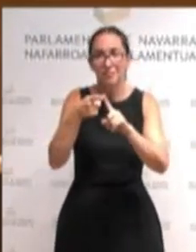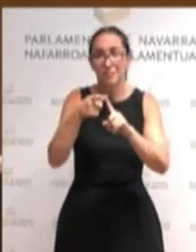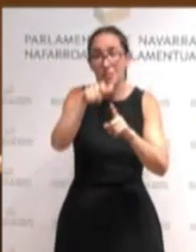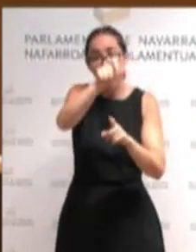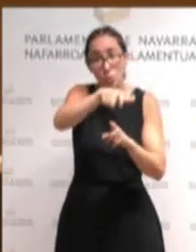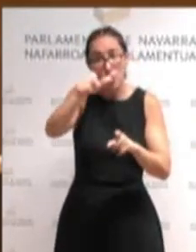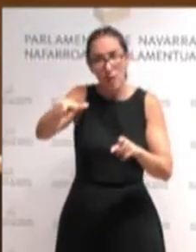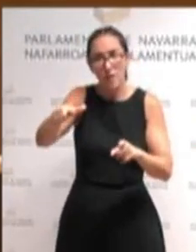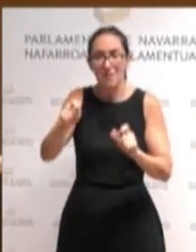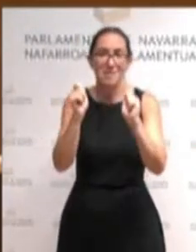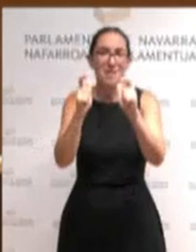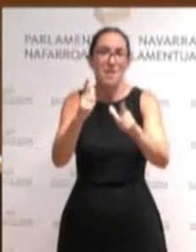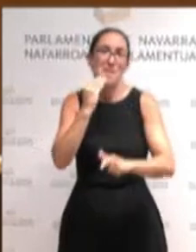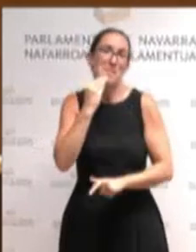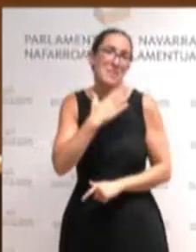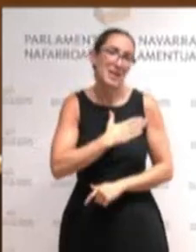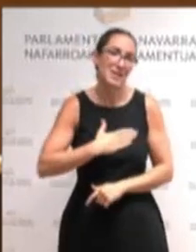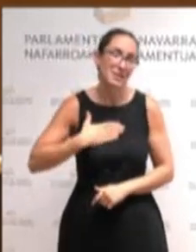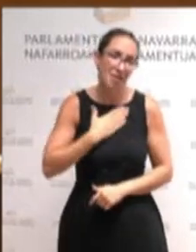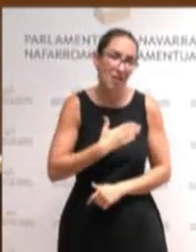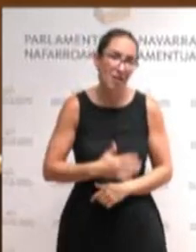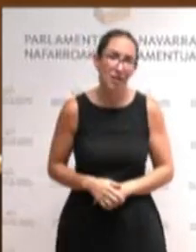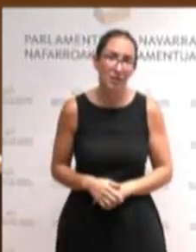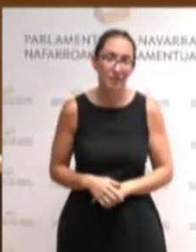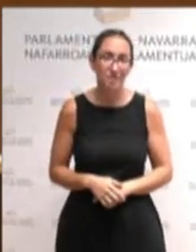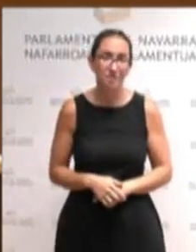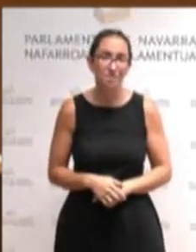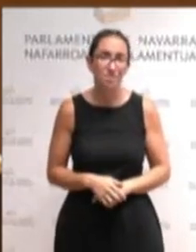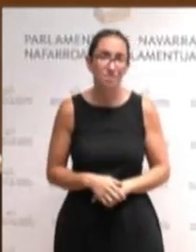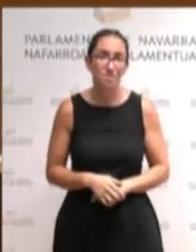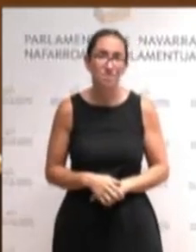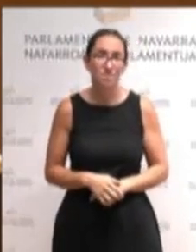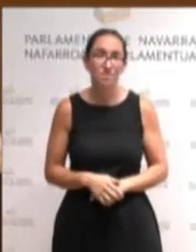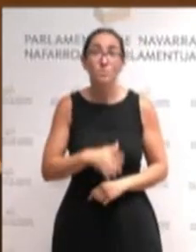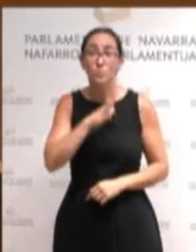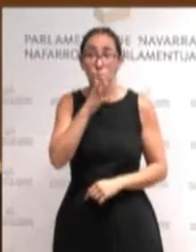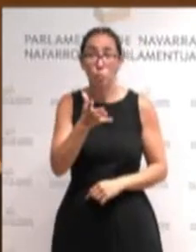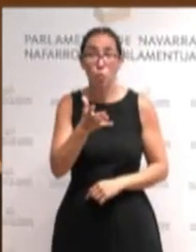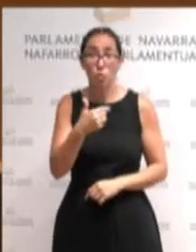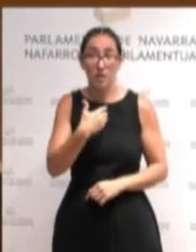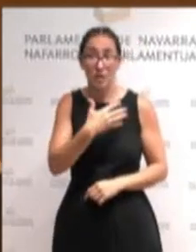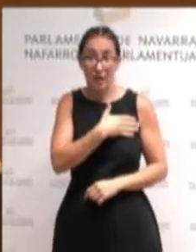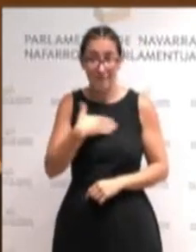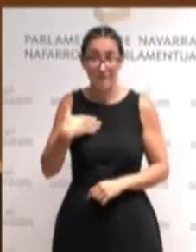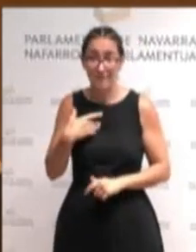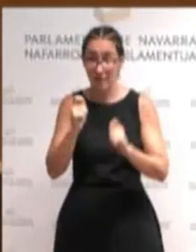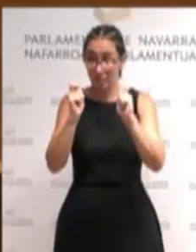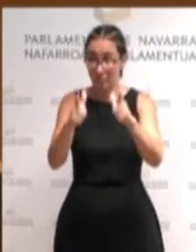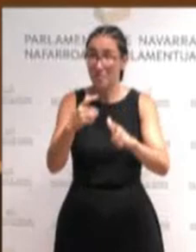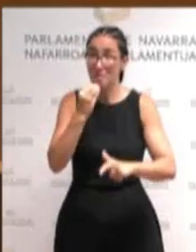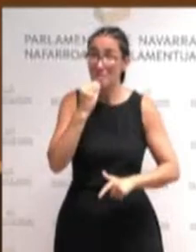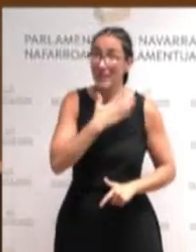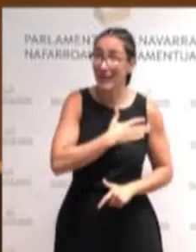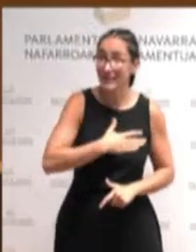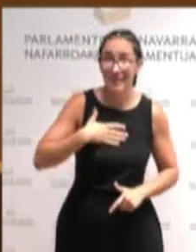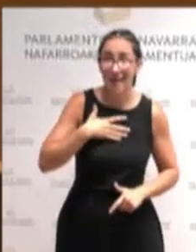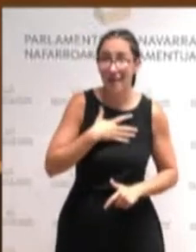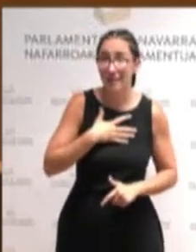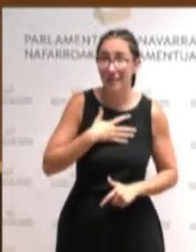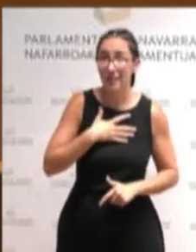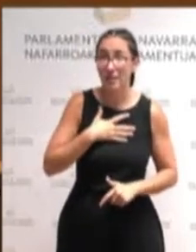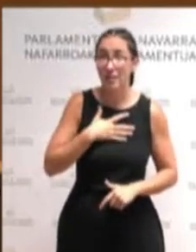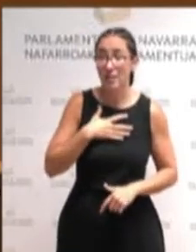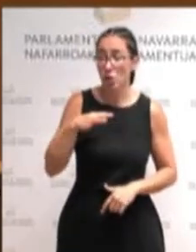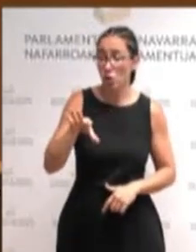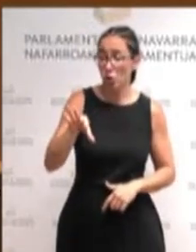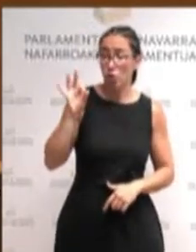a la ciudadanía. Porque para garantizar ese mayor bienestar vamos a necesitar todas las herramientas de soberanía